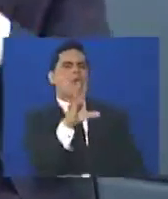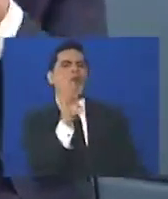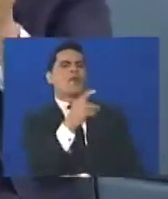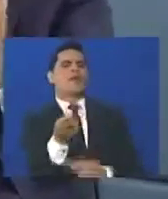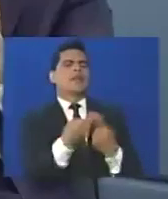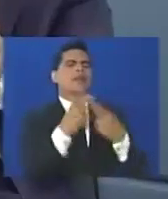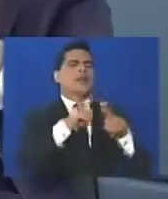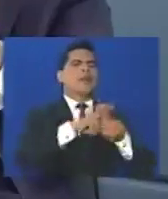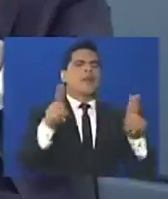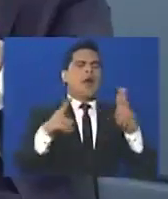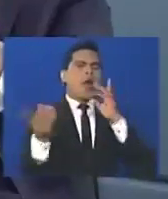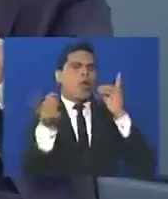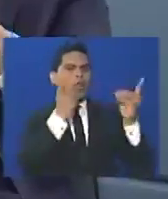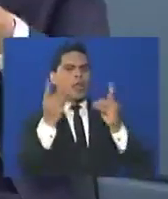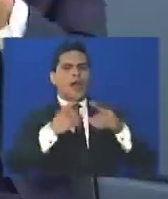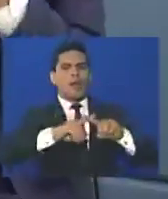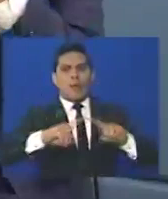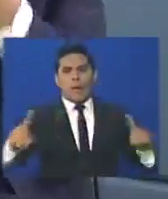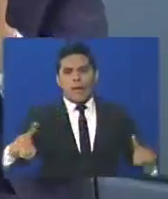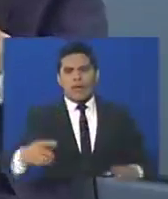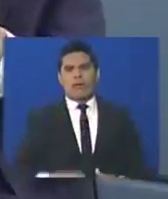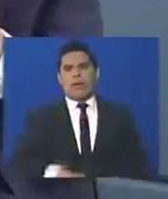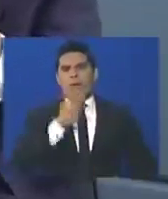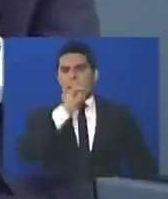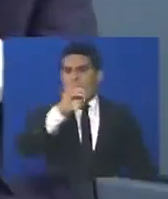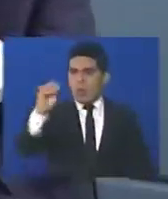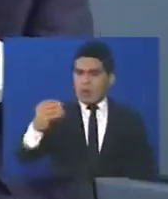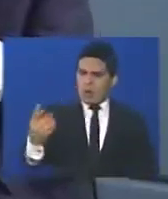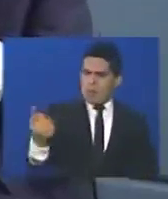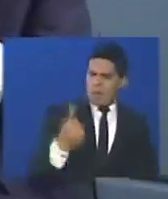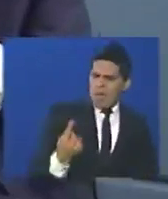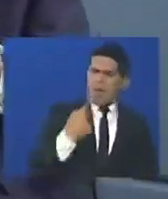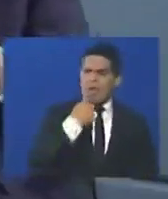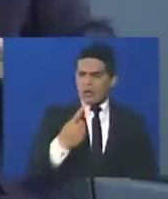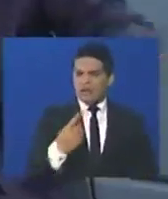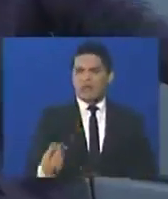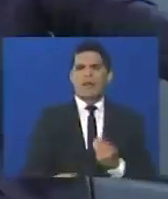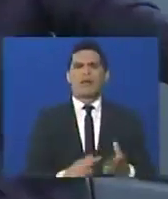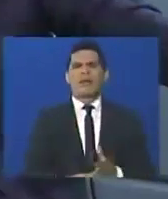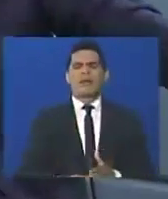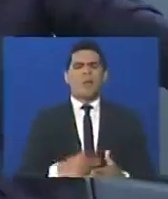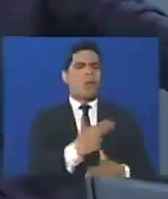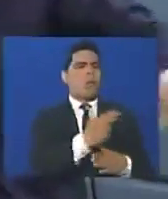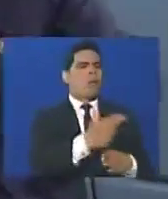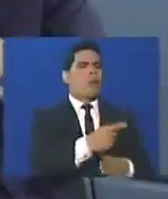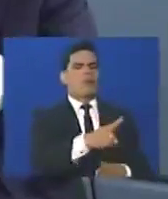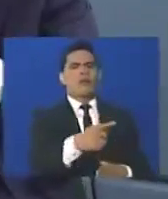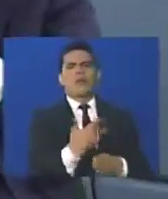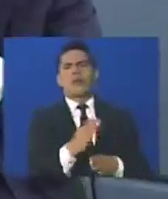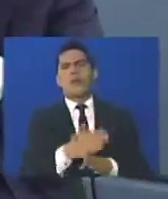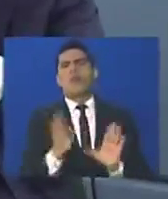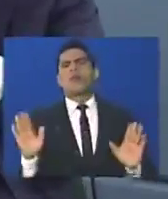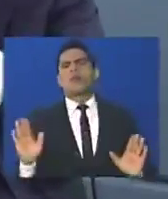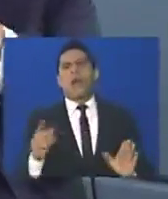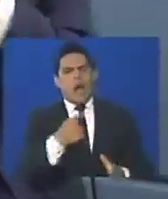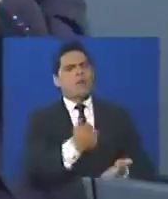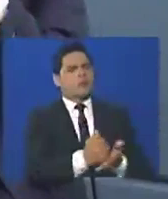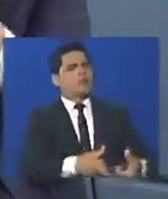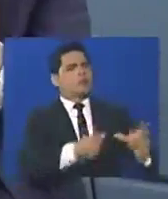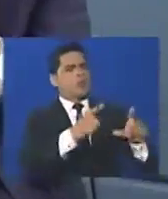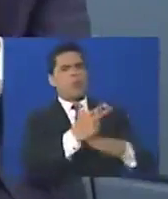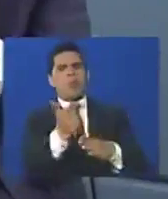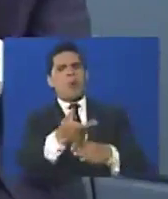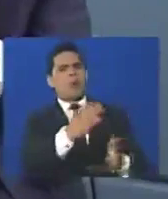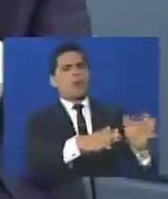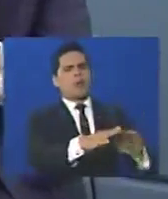de paz, a un diálogo, pero el que convoca el diálogo, no desarma a estas bandas, el que